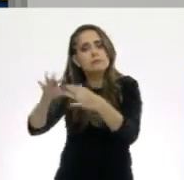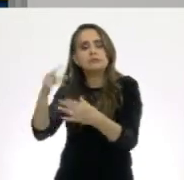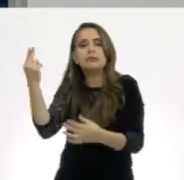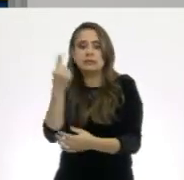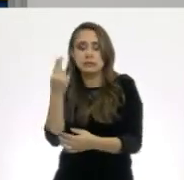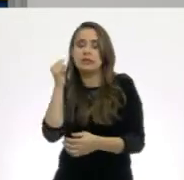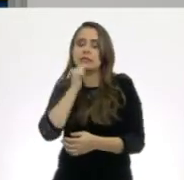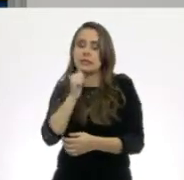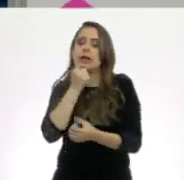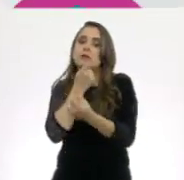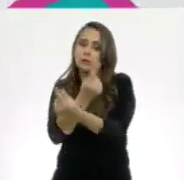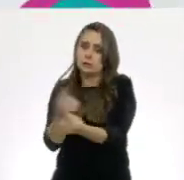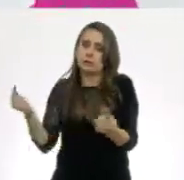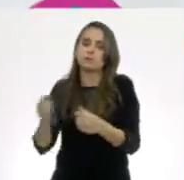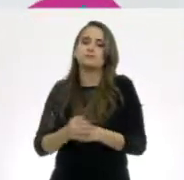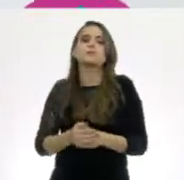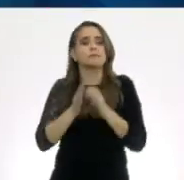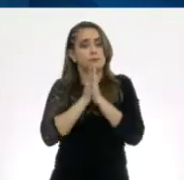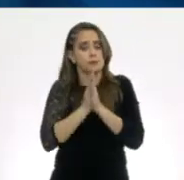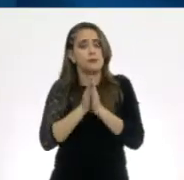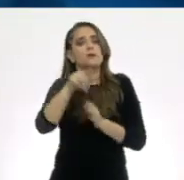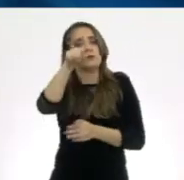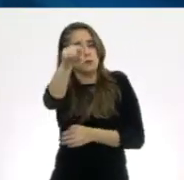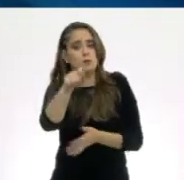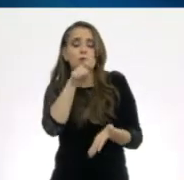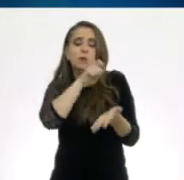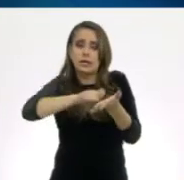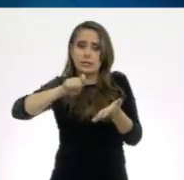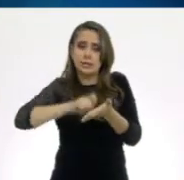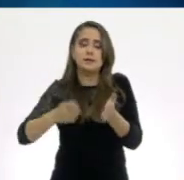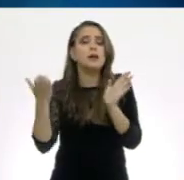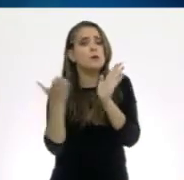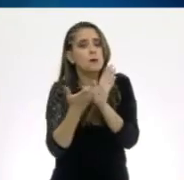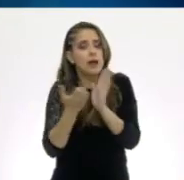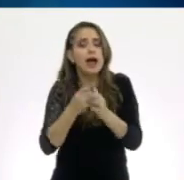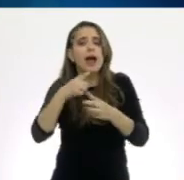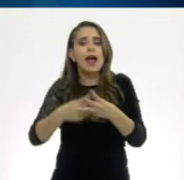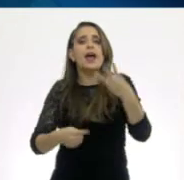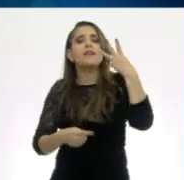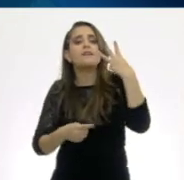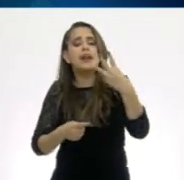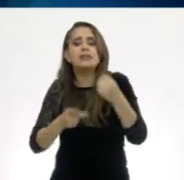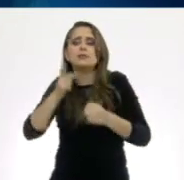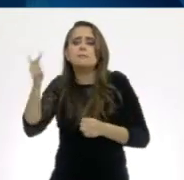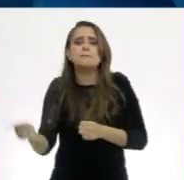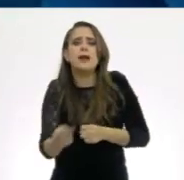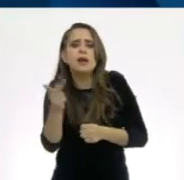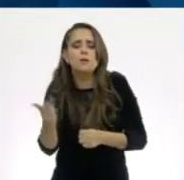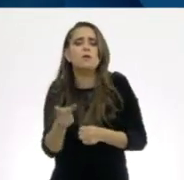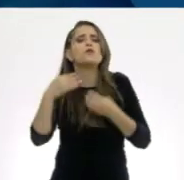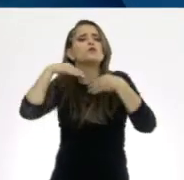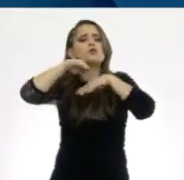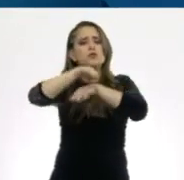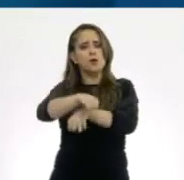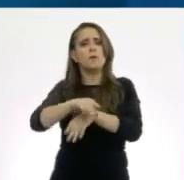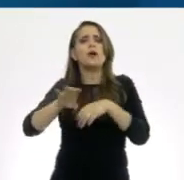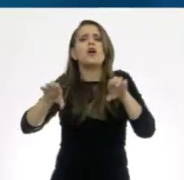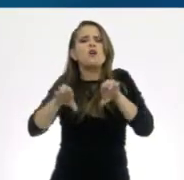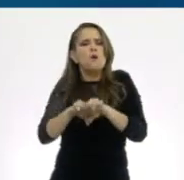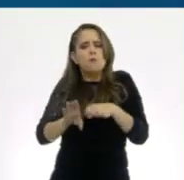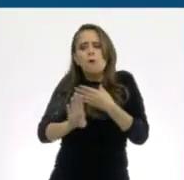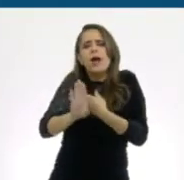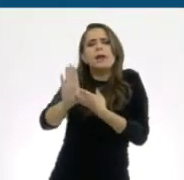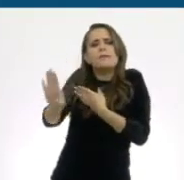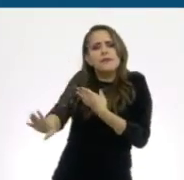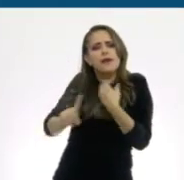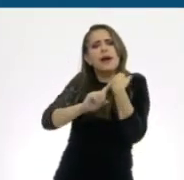casa, los invito a escribir en sus cuadernos. Tres adivinanzas sobre métodos anticonceptivos, cambios